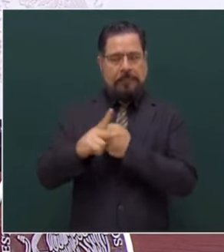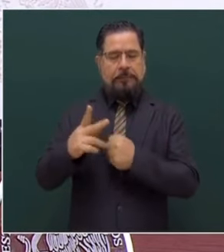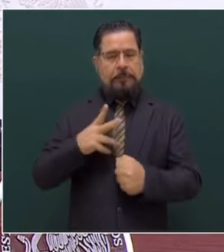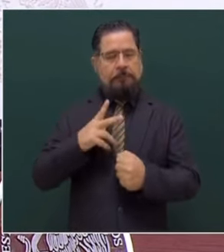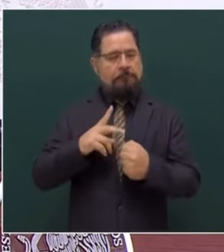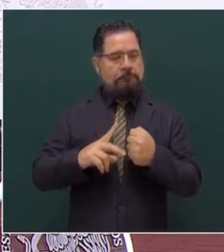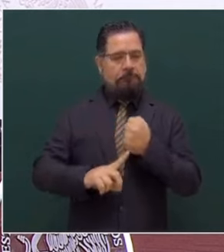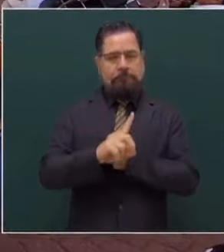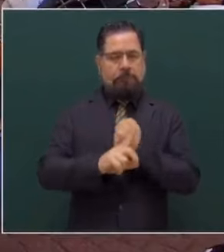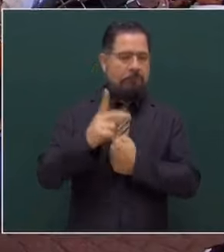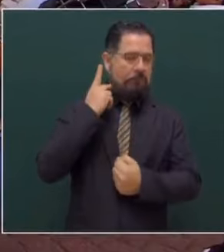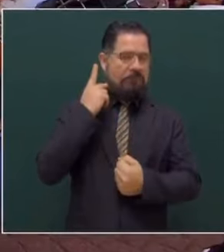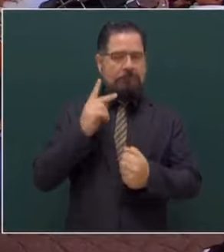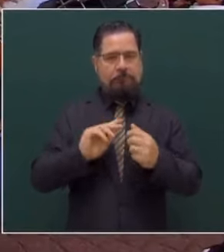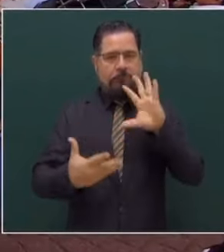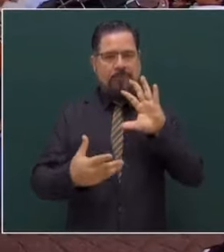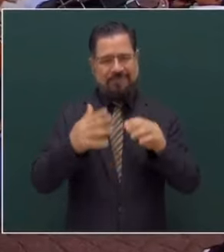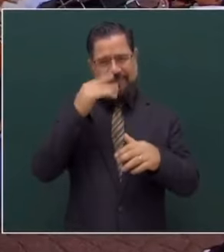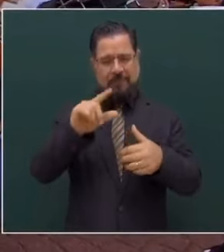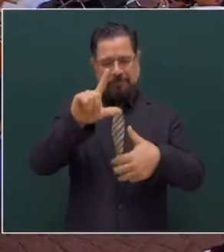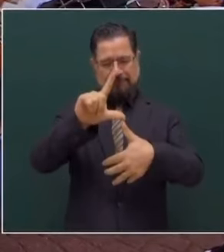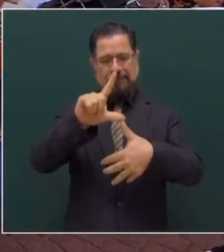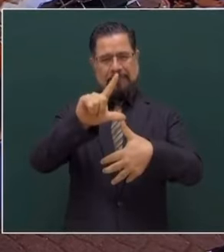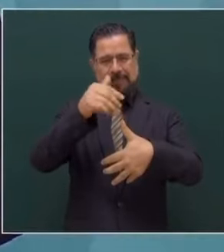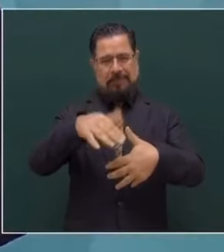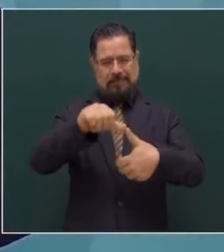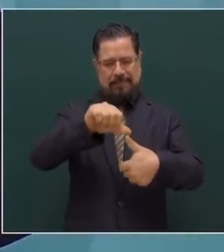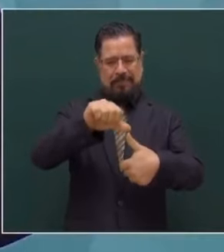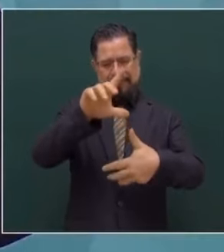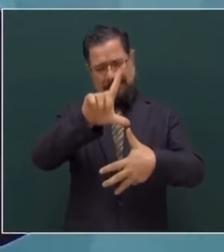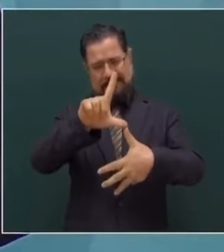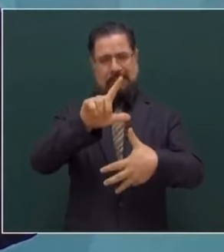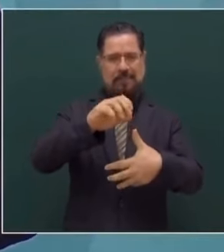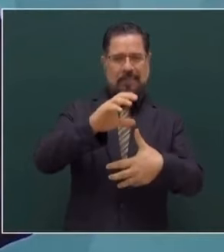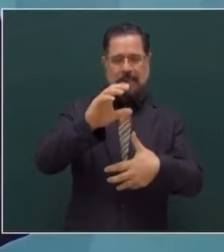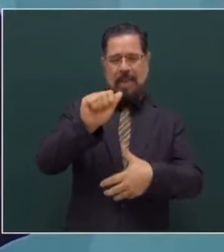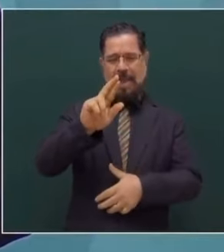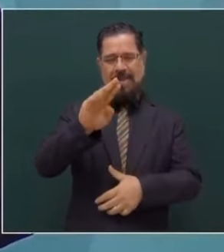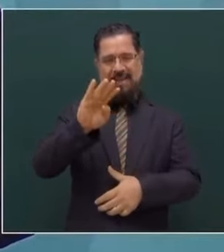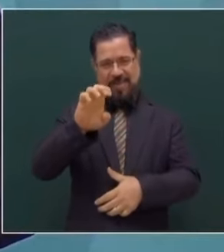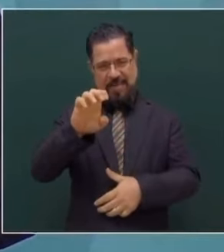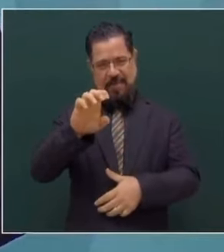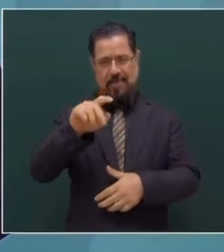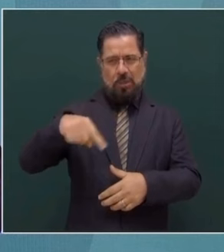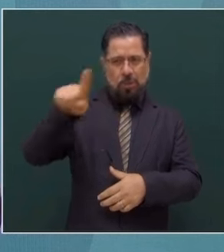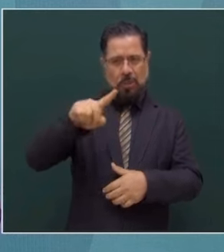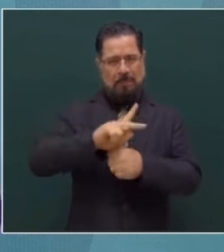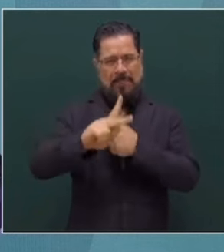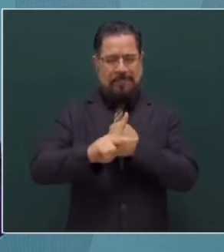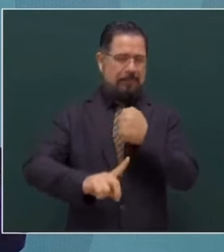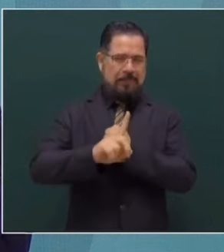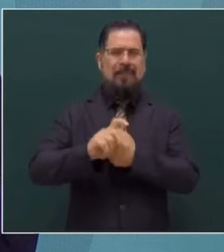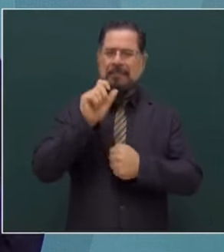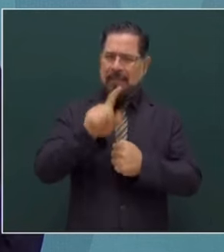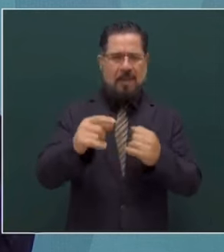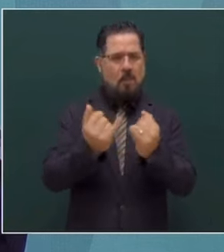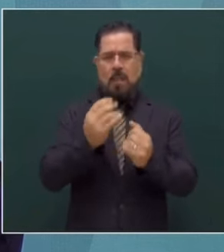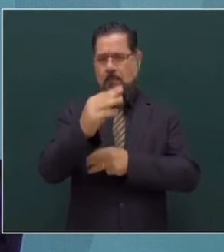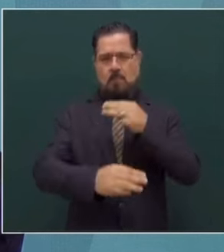de Centroamérica, de América Latina, del Caribe y en el mundo,